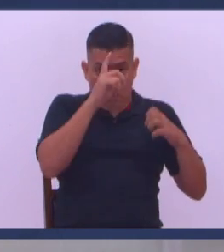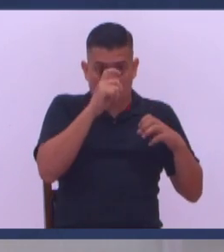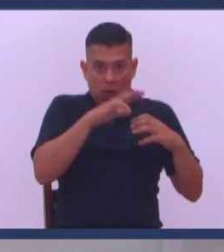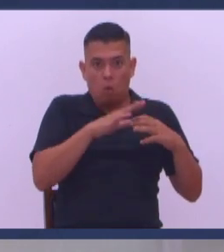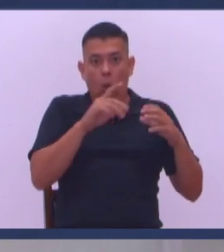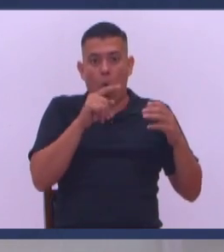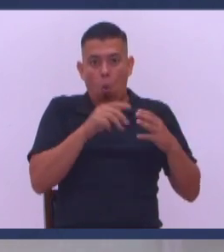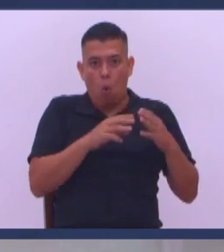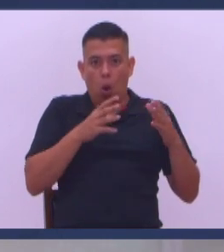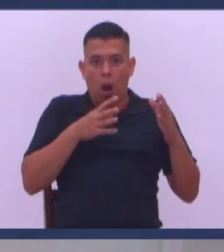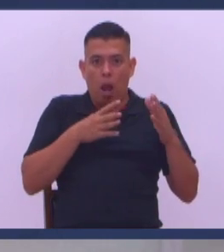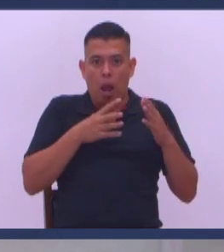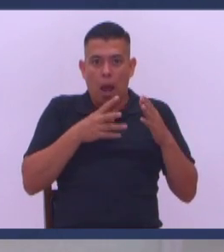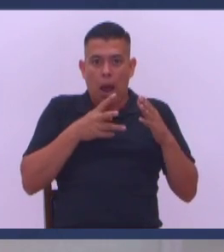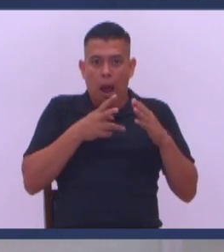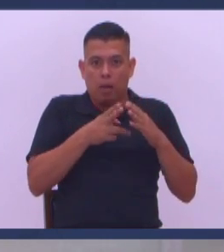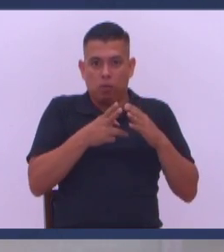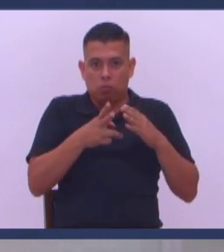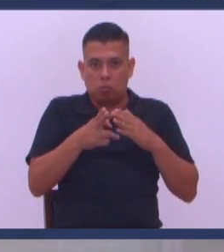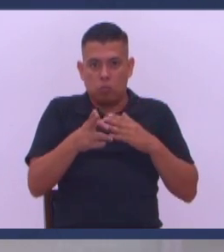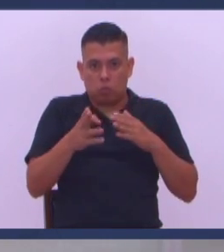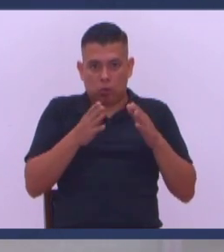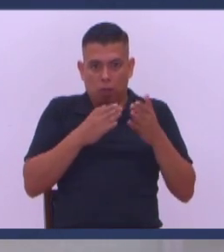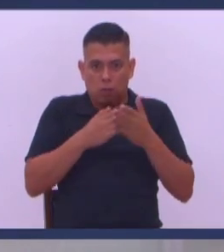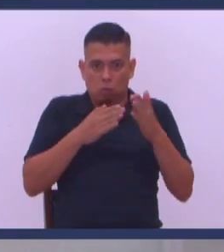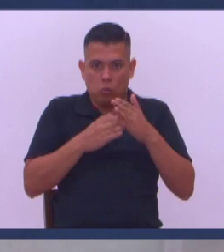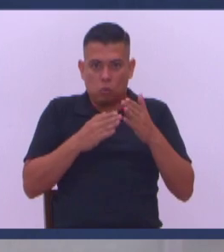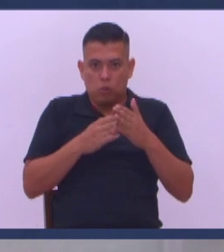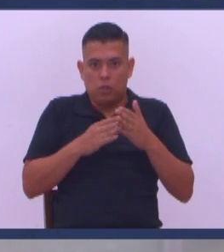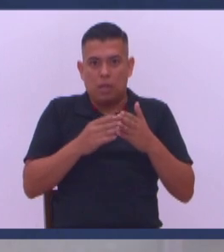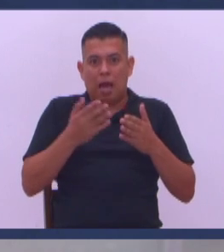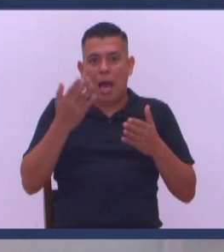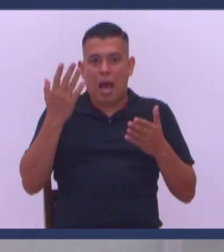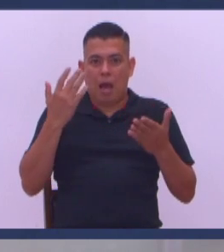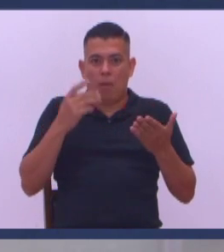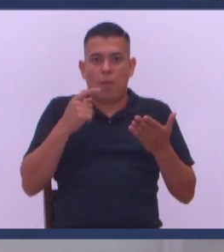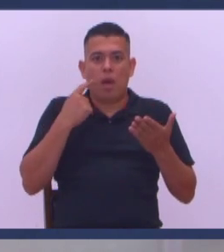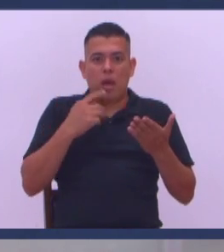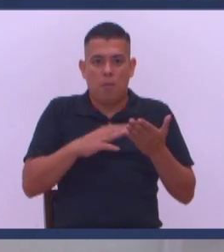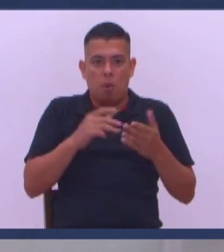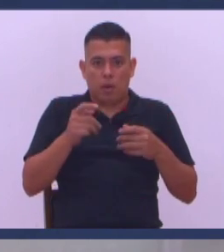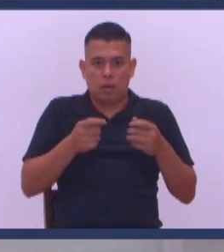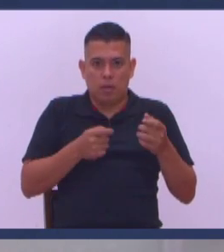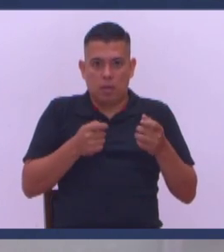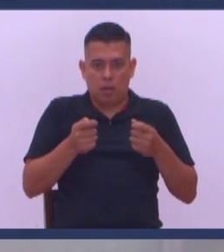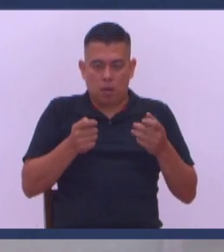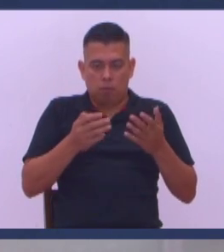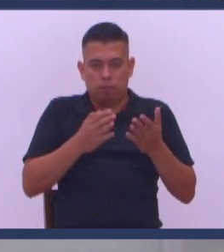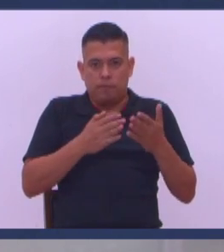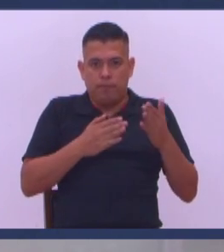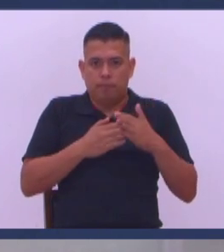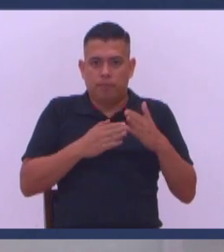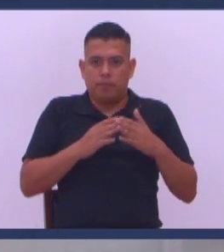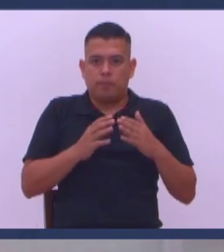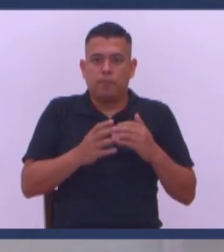Vamos a recortar La grasita De los presupuestos Las cosas que no tienen sentido Como buenos administradores Vamos a parar